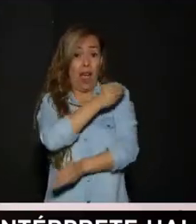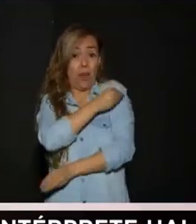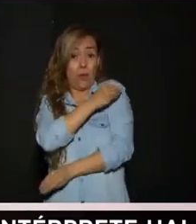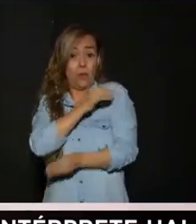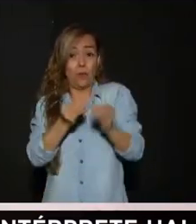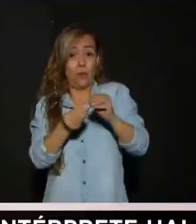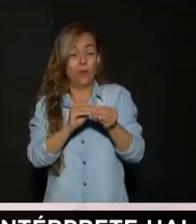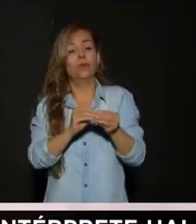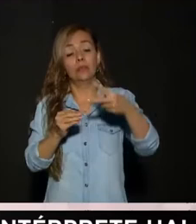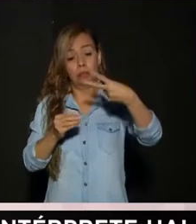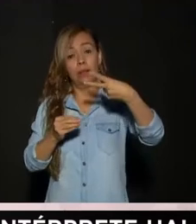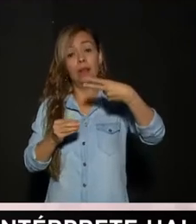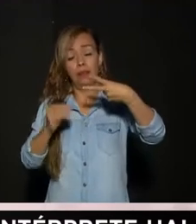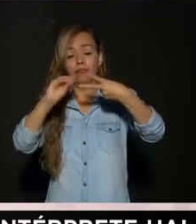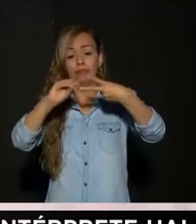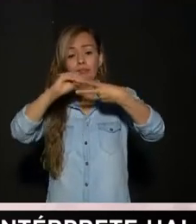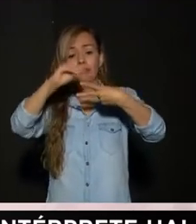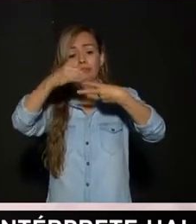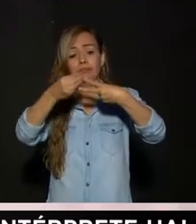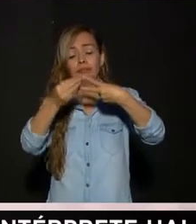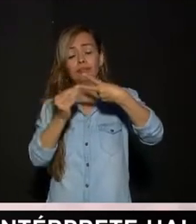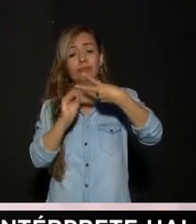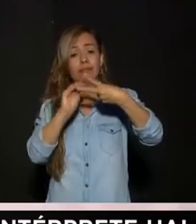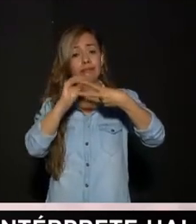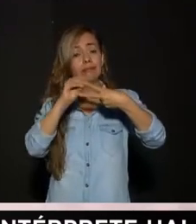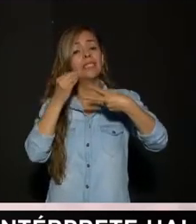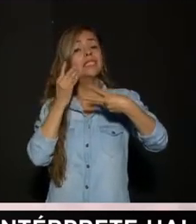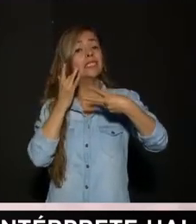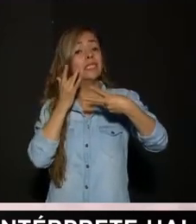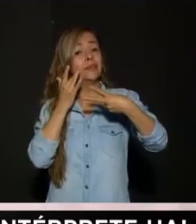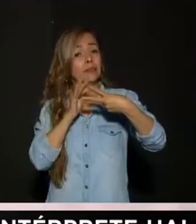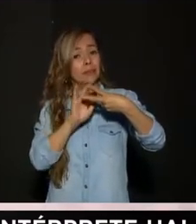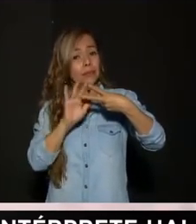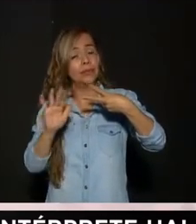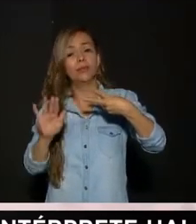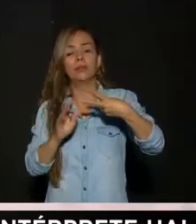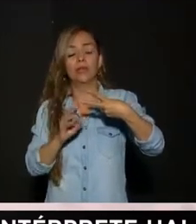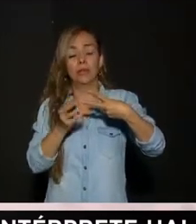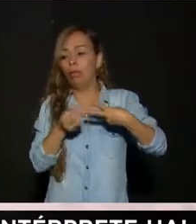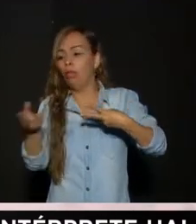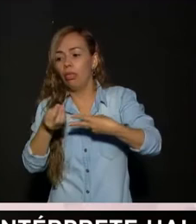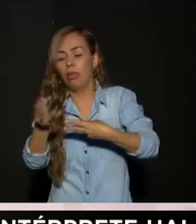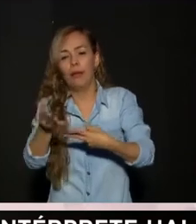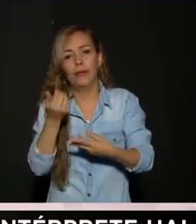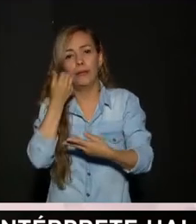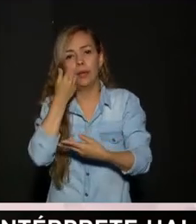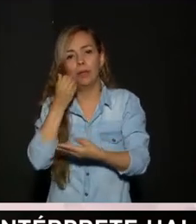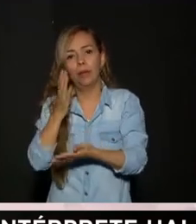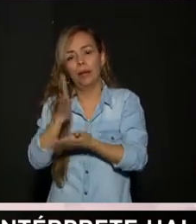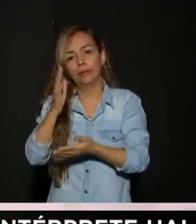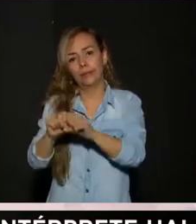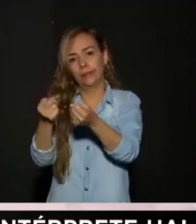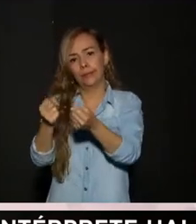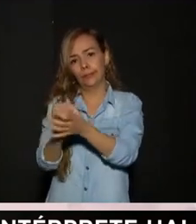planta O cuando vaya A hacer un corte En la otra Siempre deben de estar Desinfectadas Para que no vayamos A propagar patógenos O enfermedades Que haya